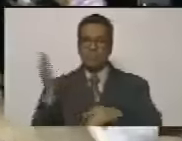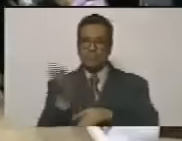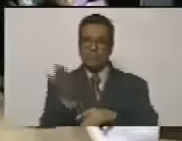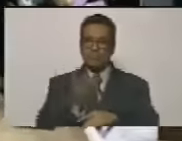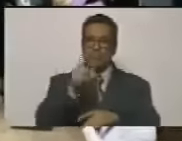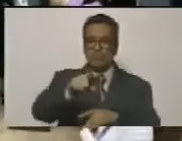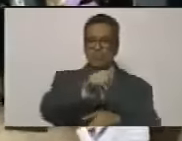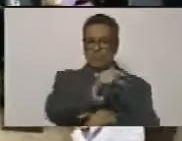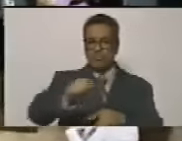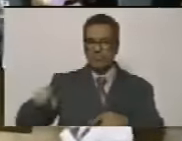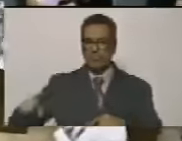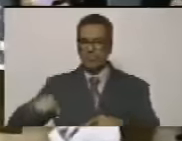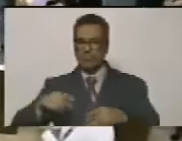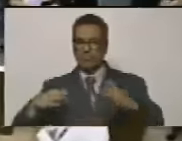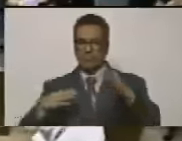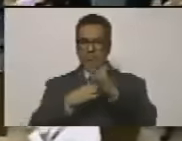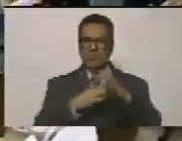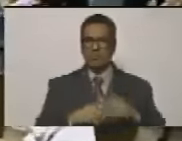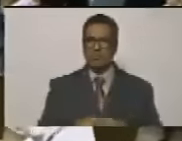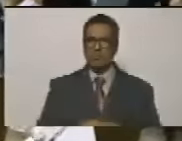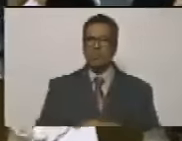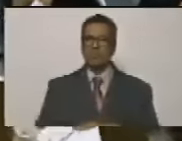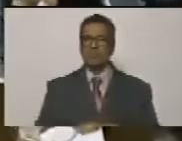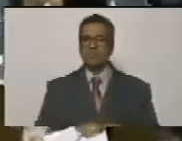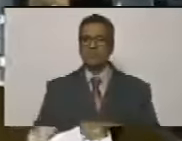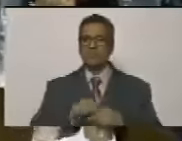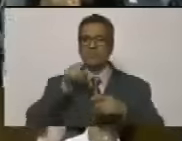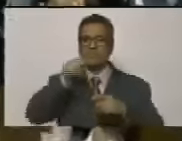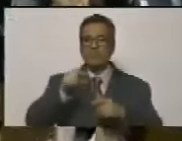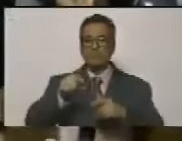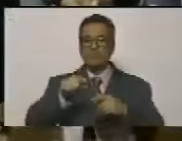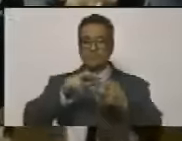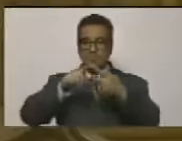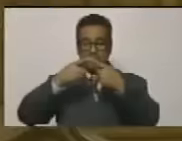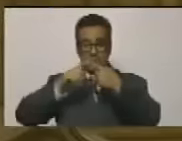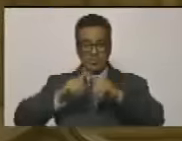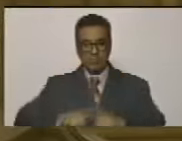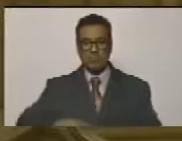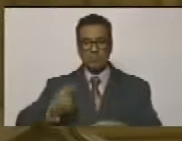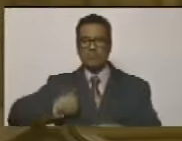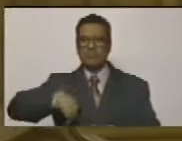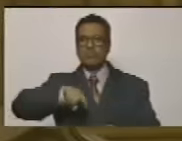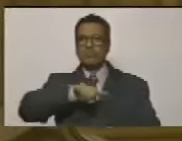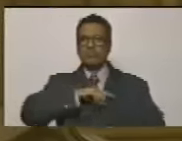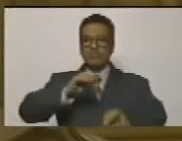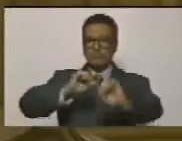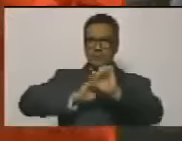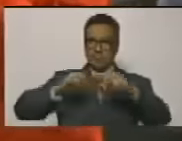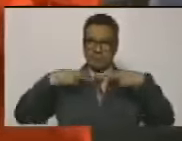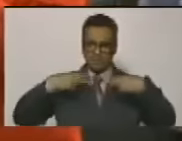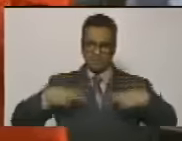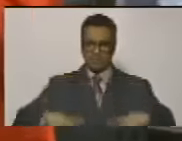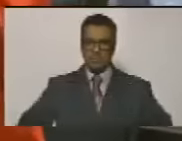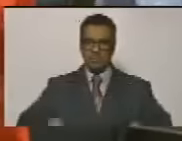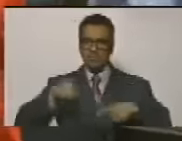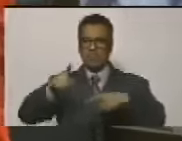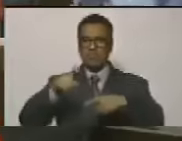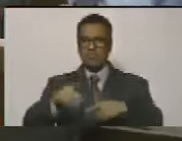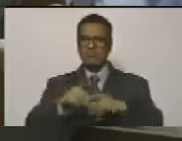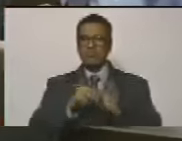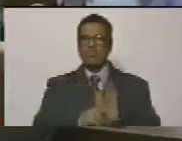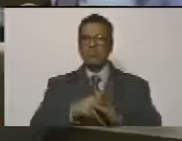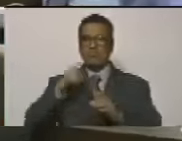contra aquellos que se le oponen. Es un estadista y nosotros defendemos su vida, su dignidad,